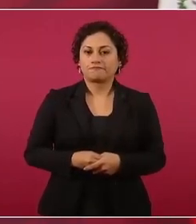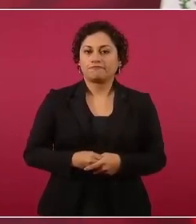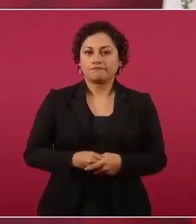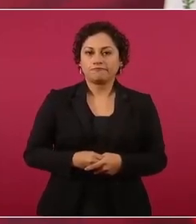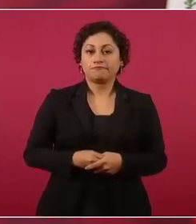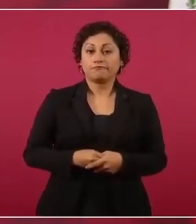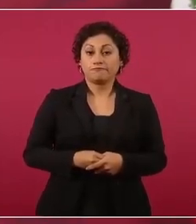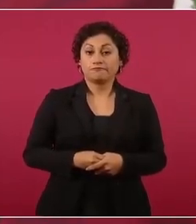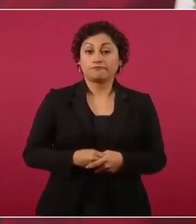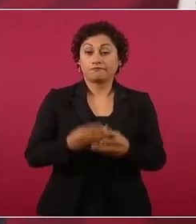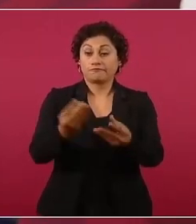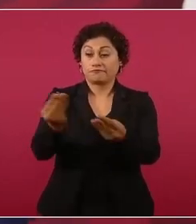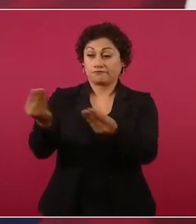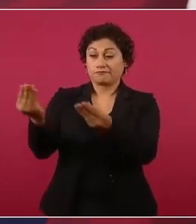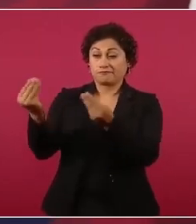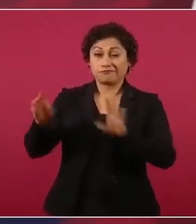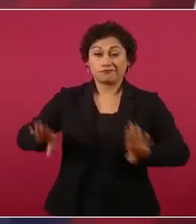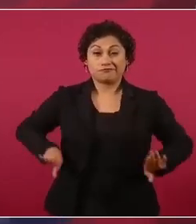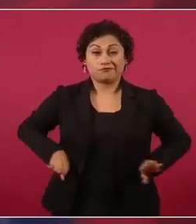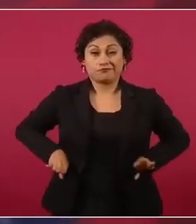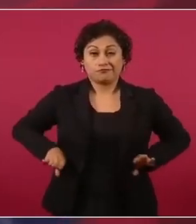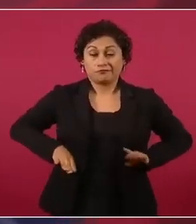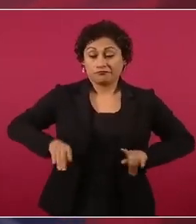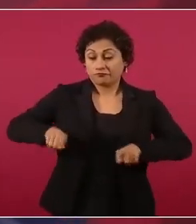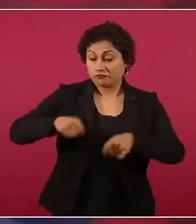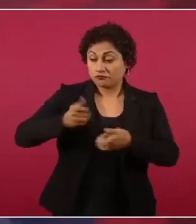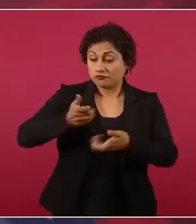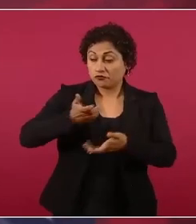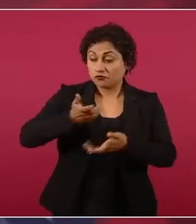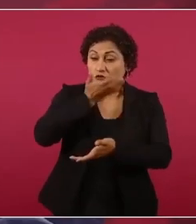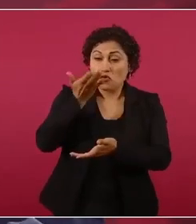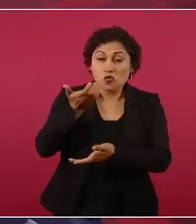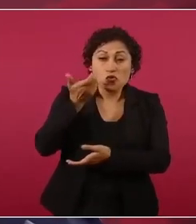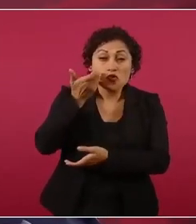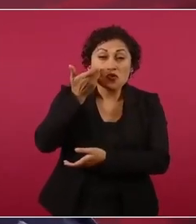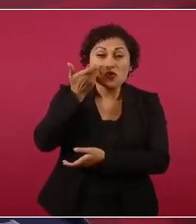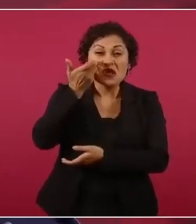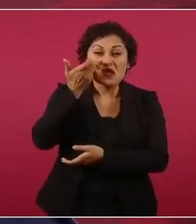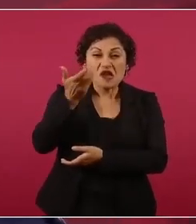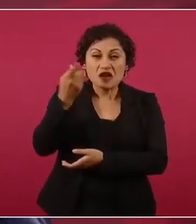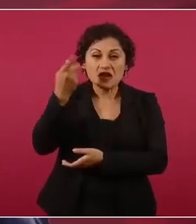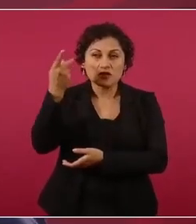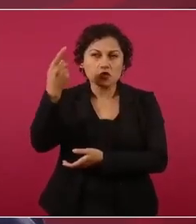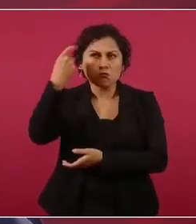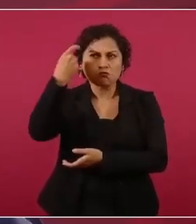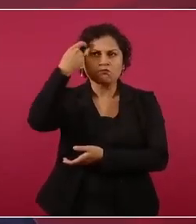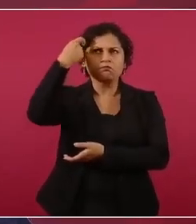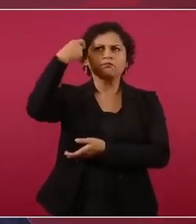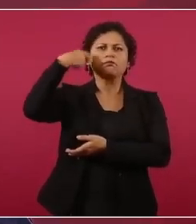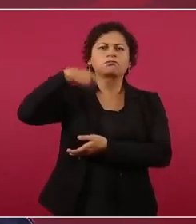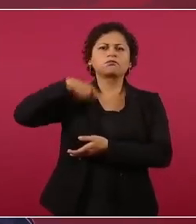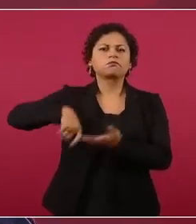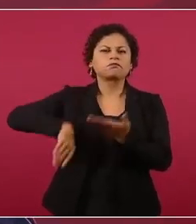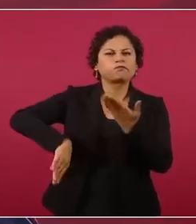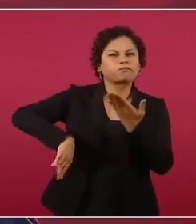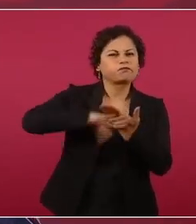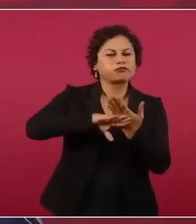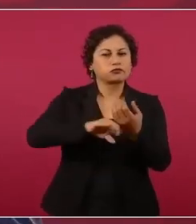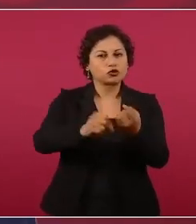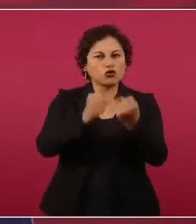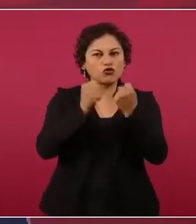del conservadurismo de que no cumplamos con el compromiso